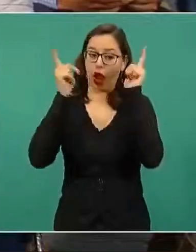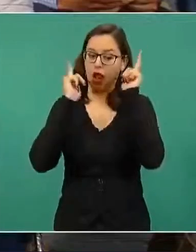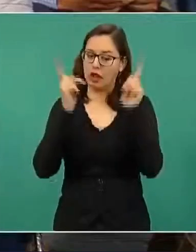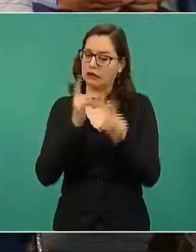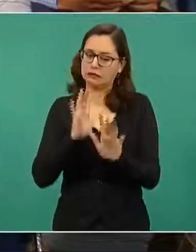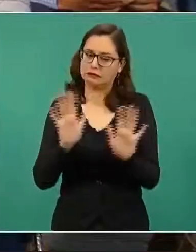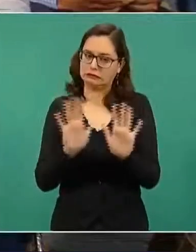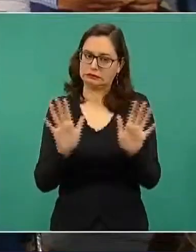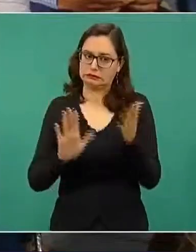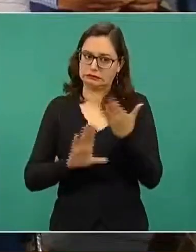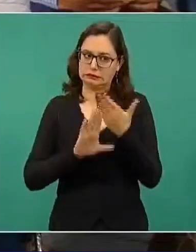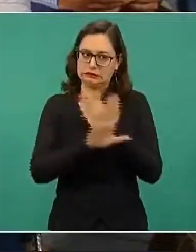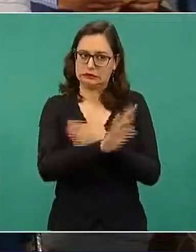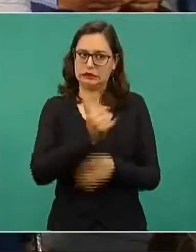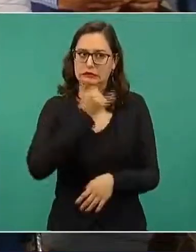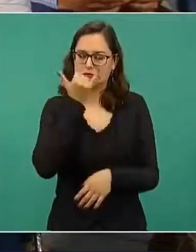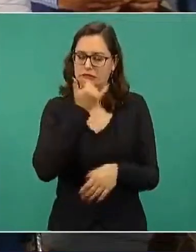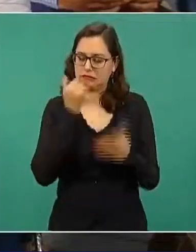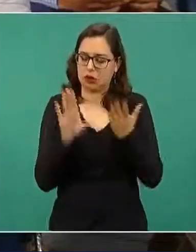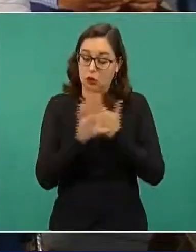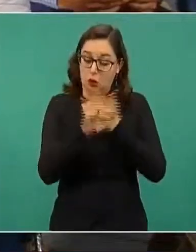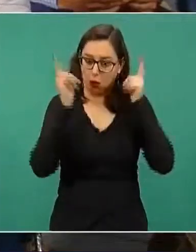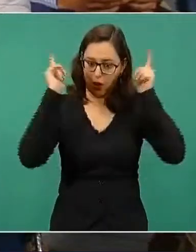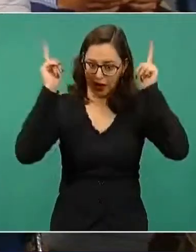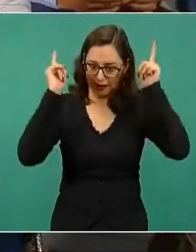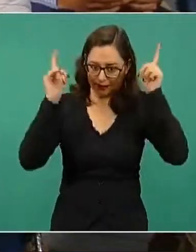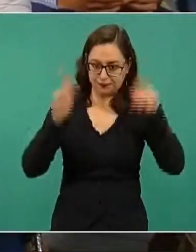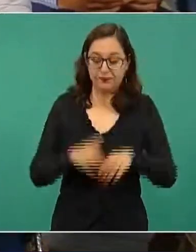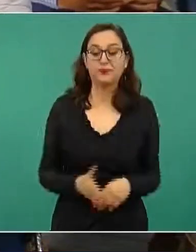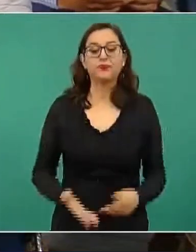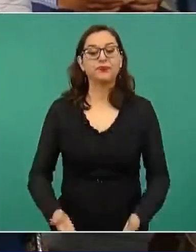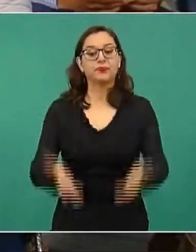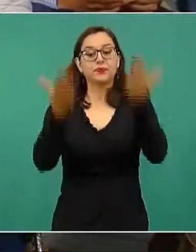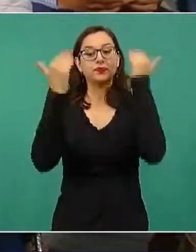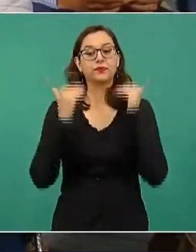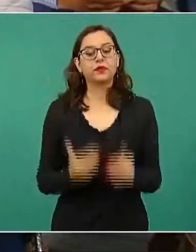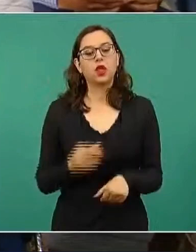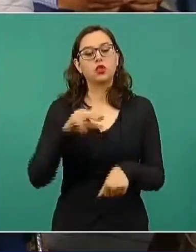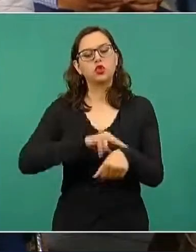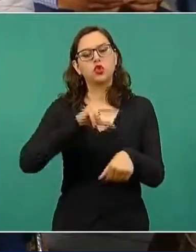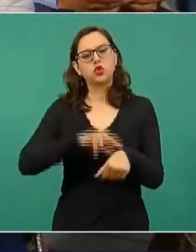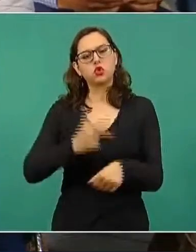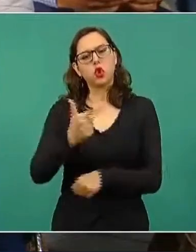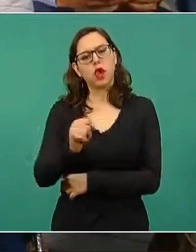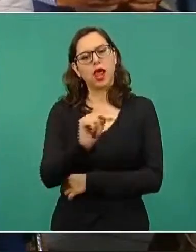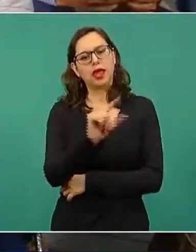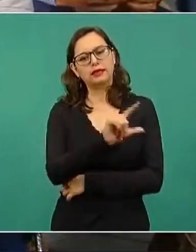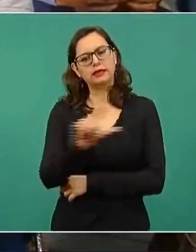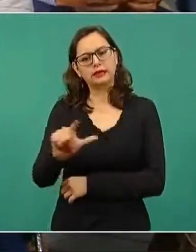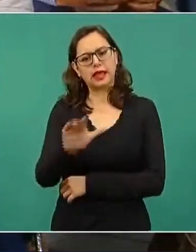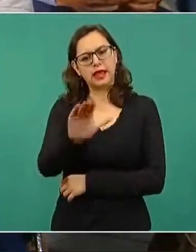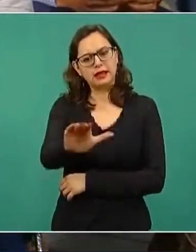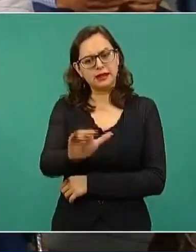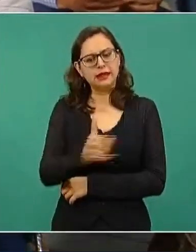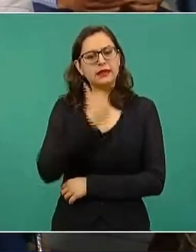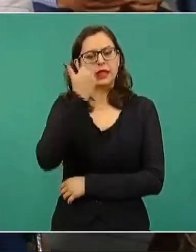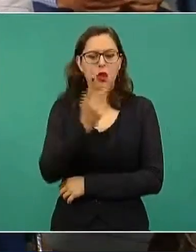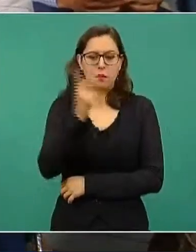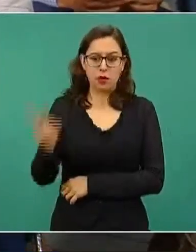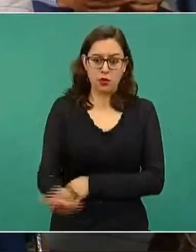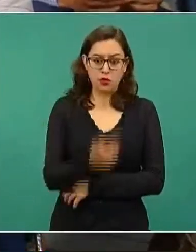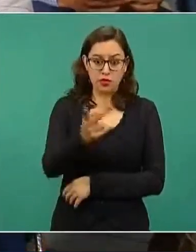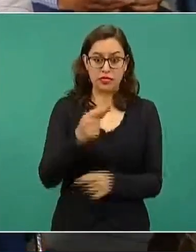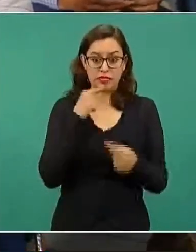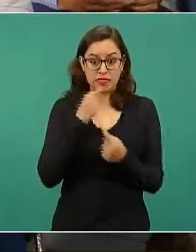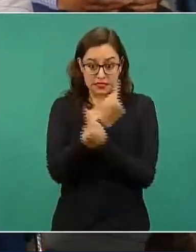El doctor Hugo López-Gatell, me gustaría preguntarle si no están, si con esta vacunación a